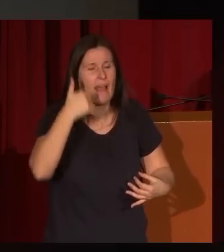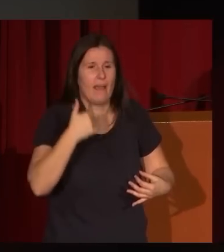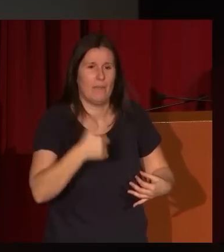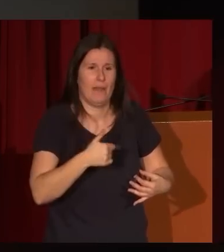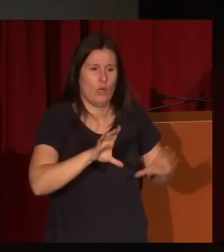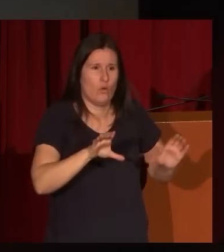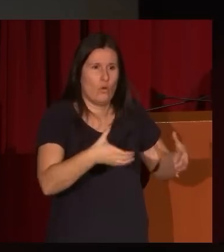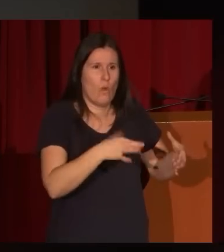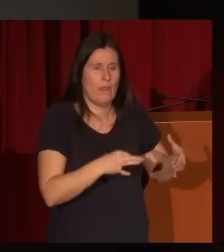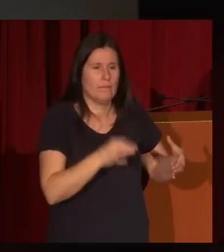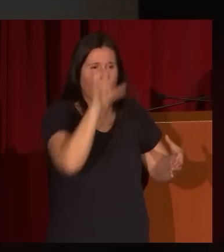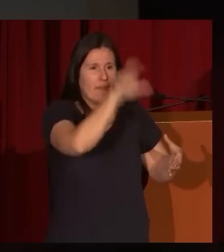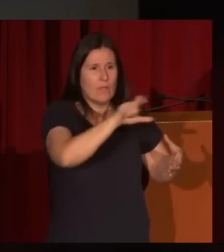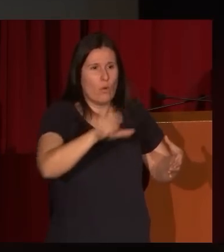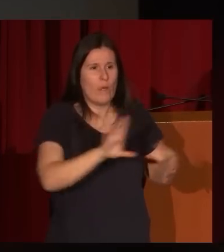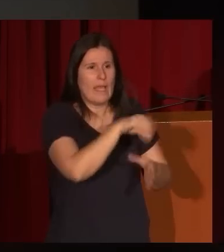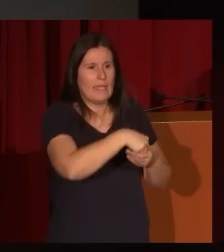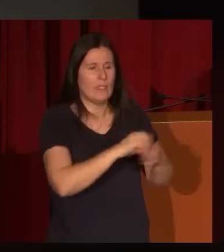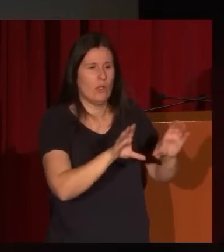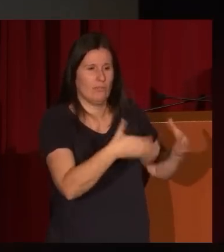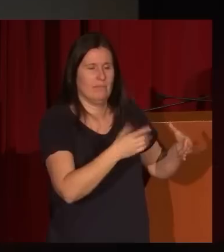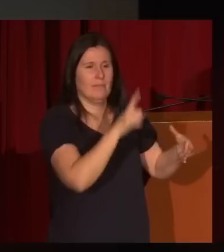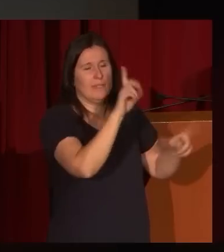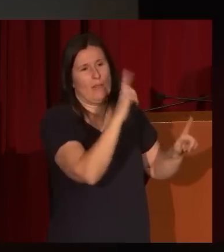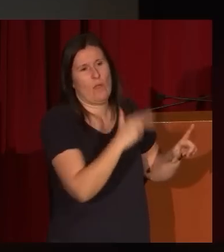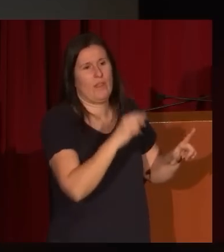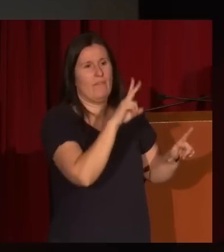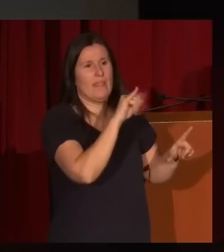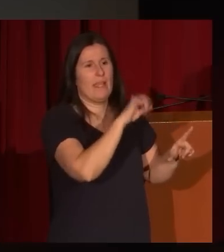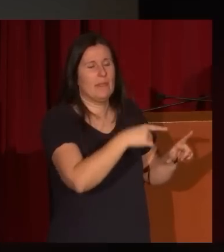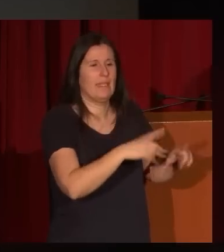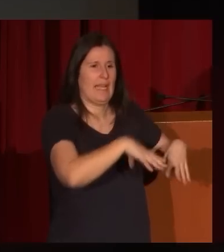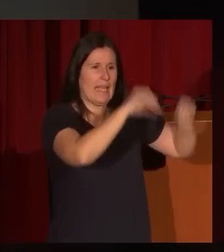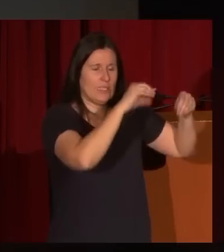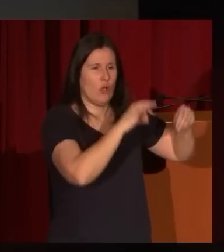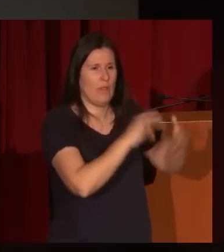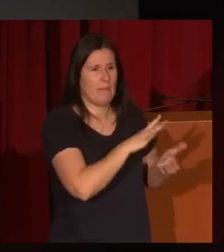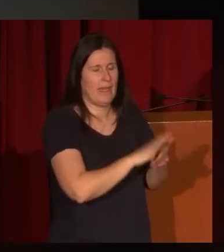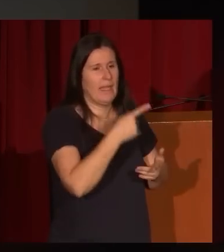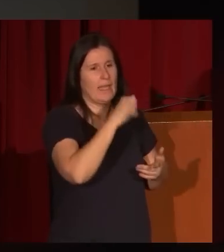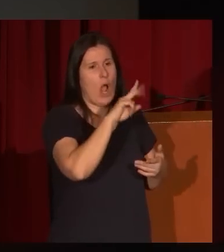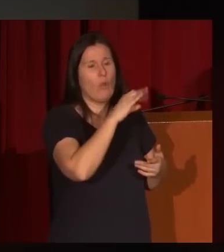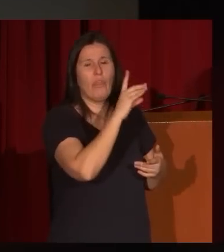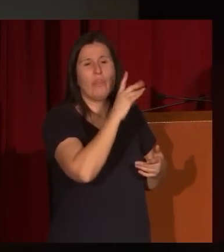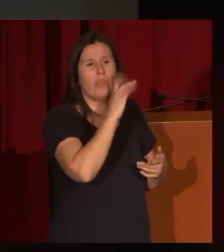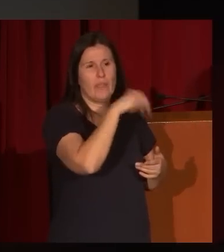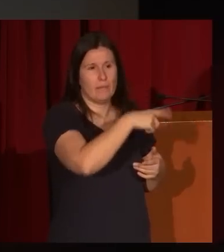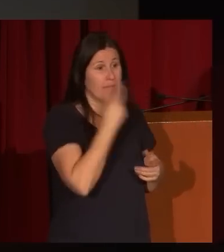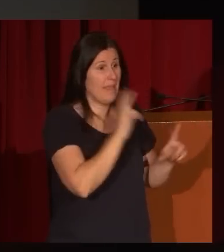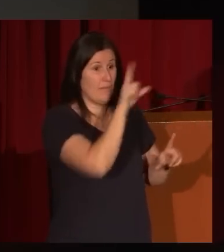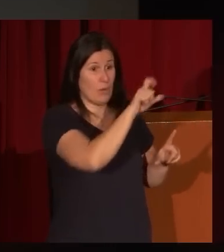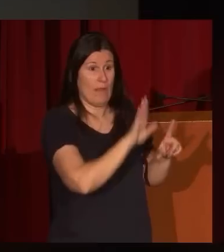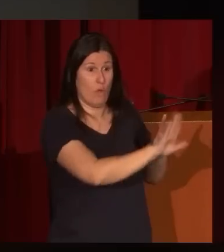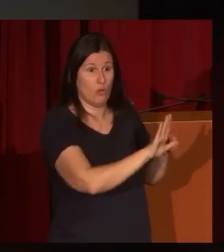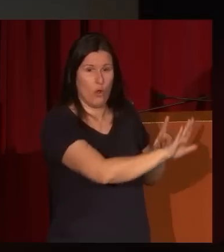grupo de figuras del cuadro de Pérez Villamil de la vista del castillo de Gaucín, de Málaga, ven ustedes esas figuras que están en el